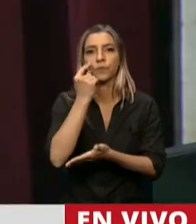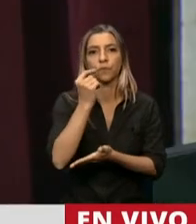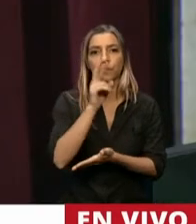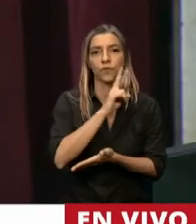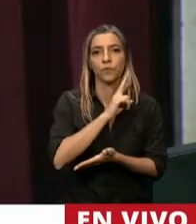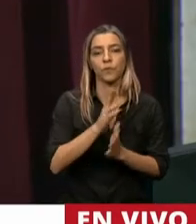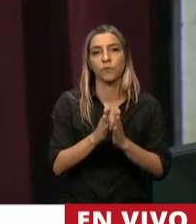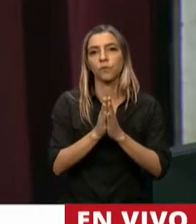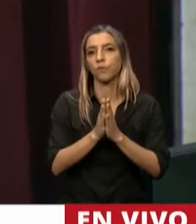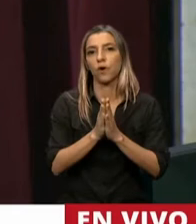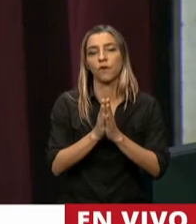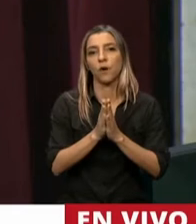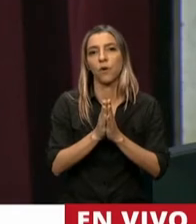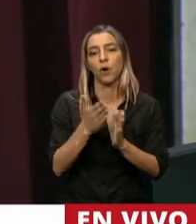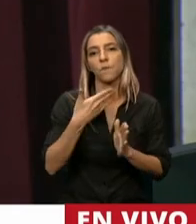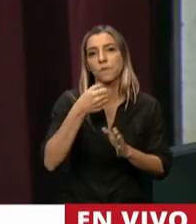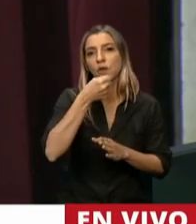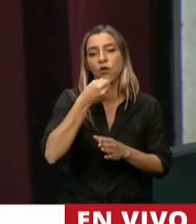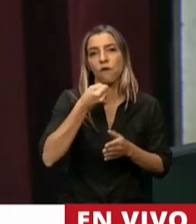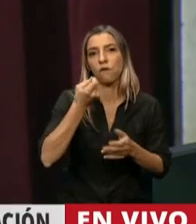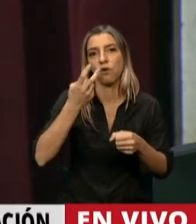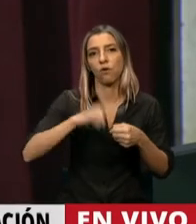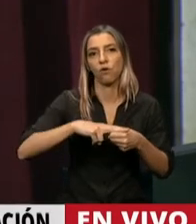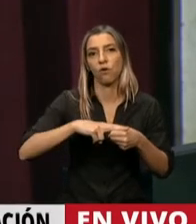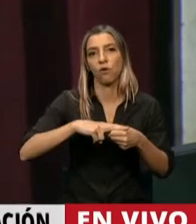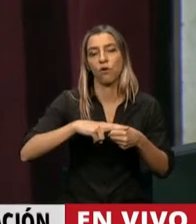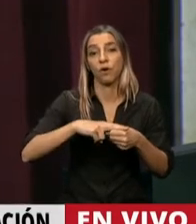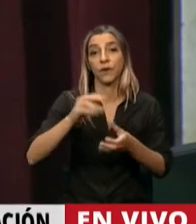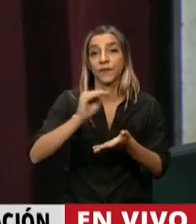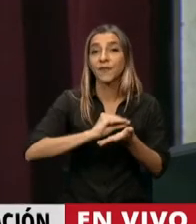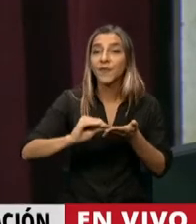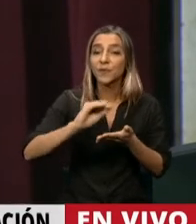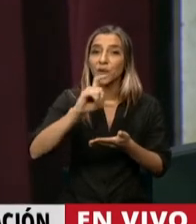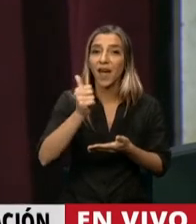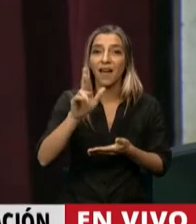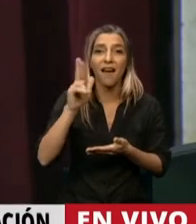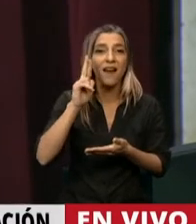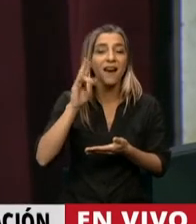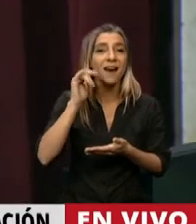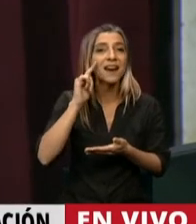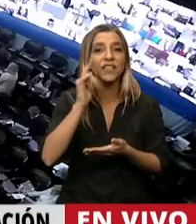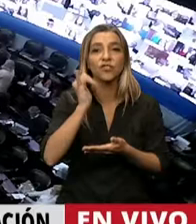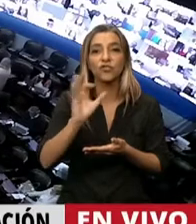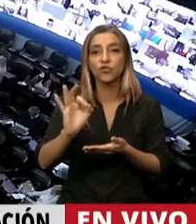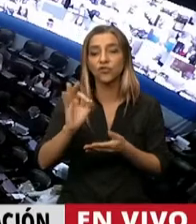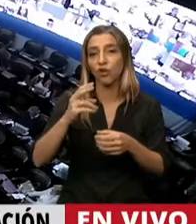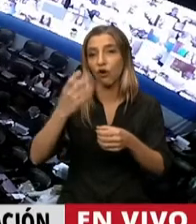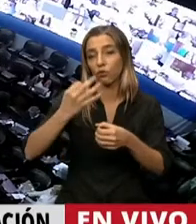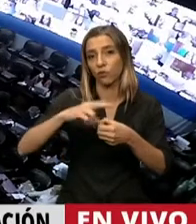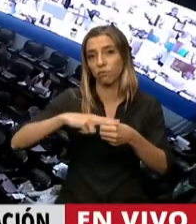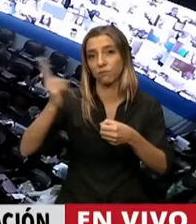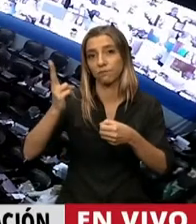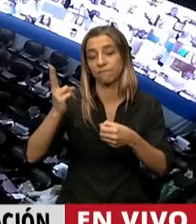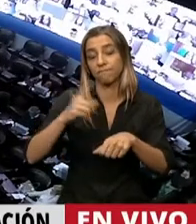el funcionamiento del micrófono, diputada Carrizo, digamos, se había demuteado y mientras